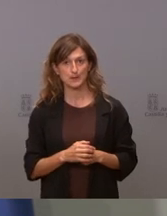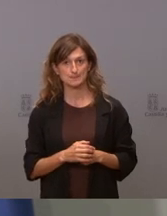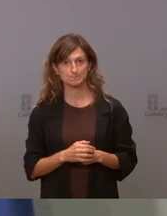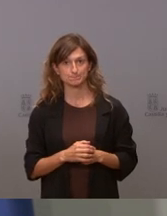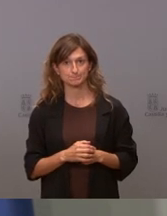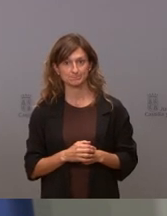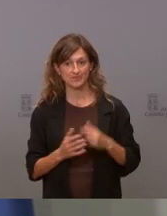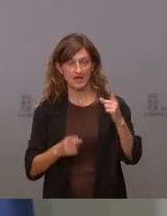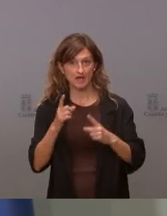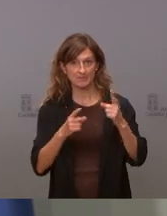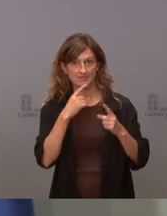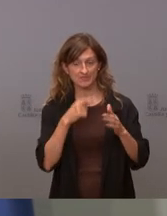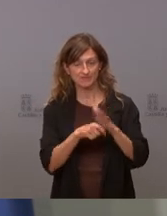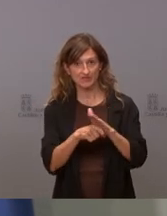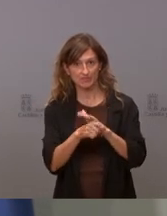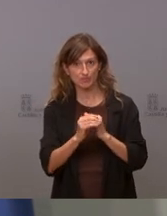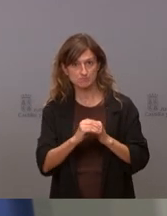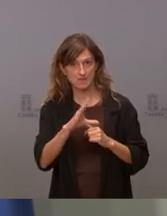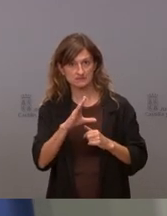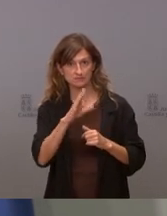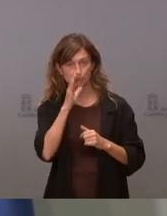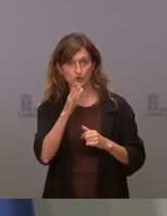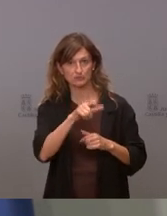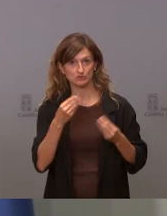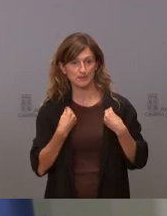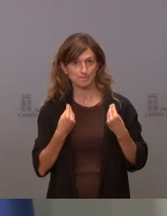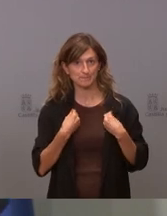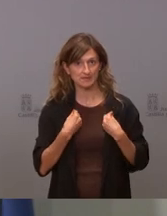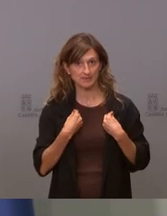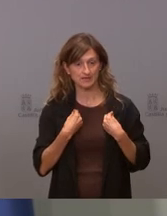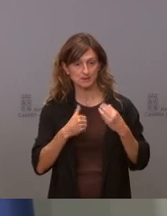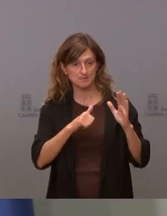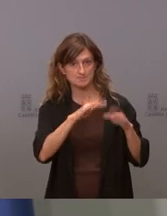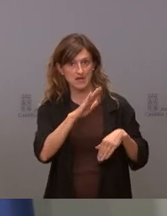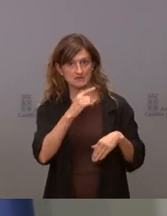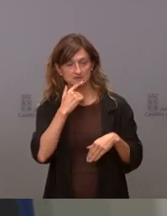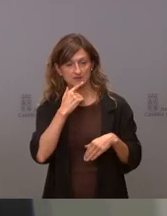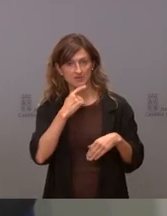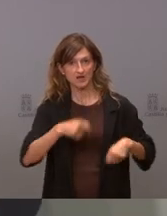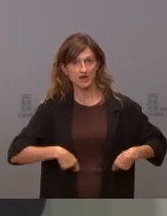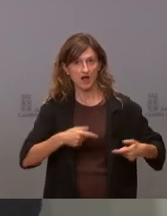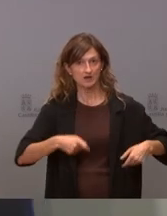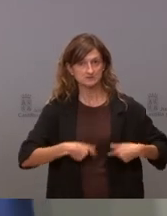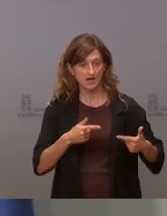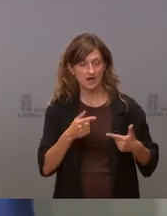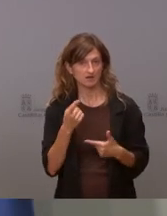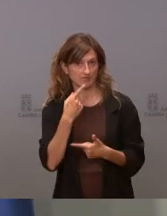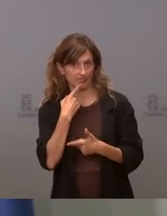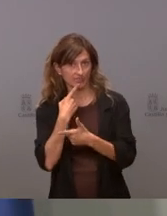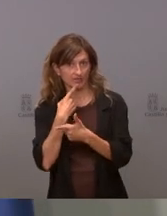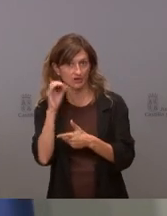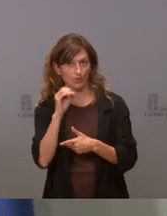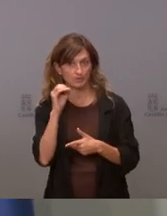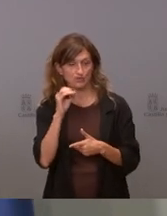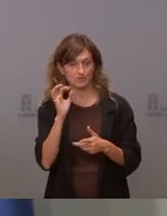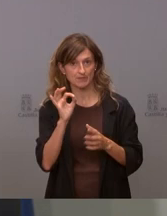que tenemos más financiación por habitante que nadie y que somos unos manirrotos y que lo que hay que hacer es